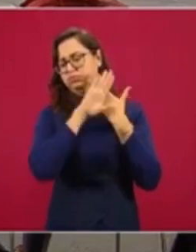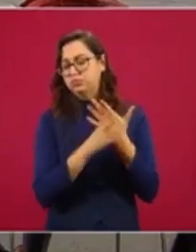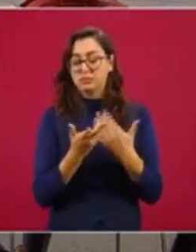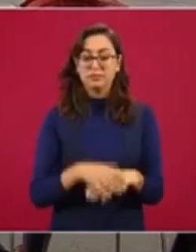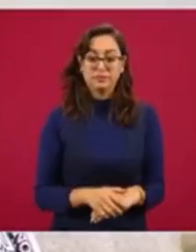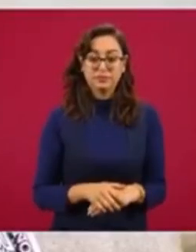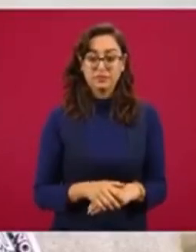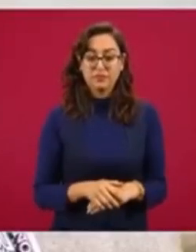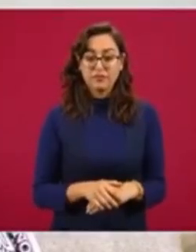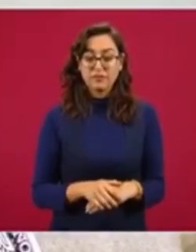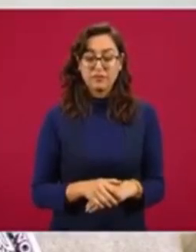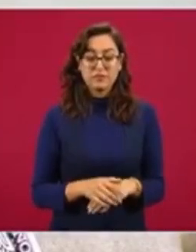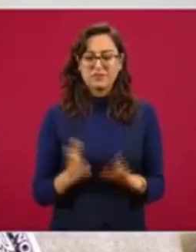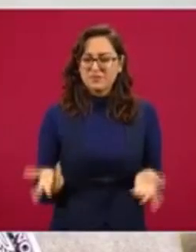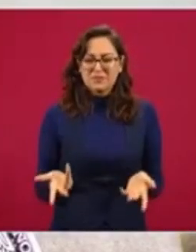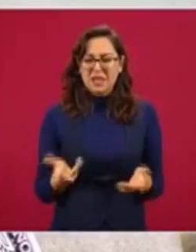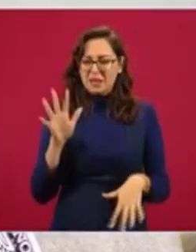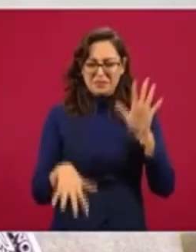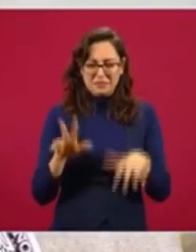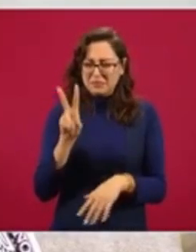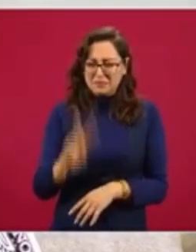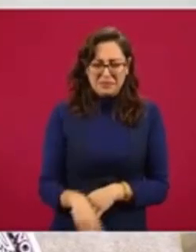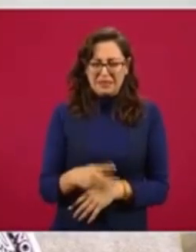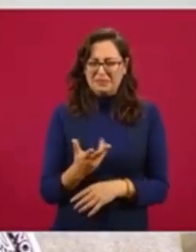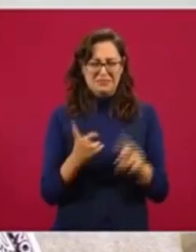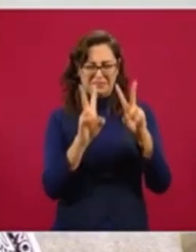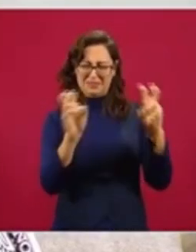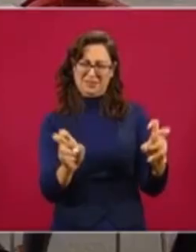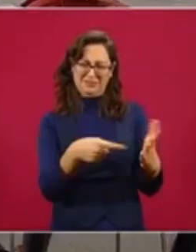hasta con cuestiones extremas.